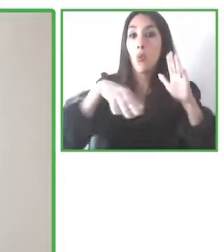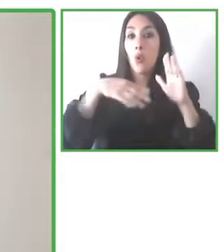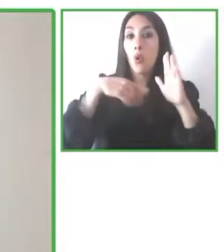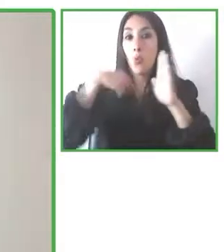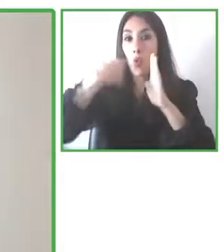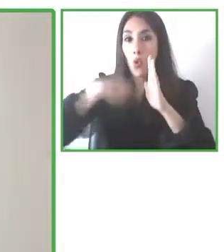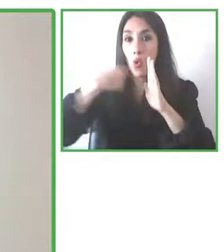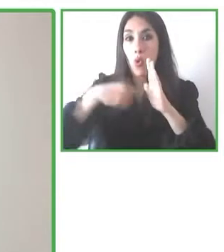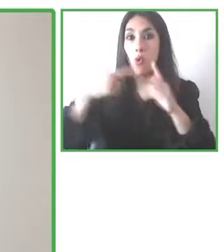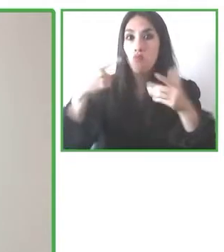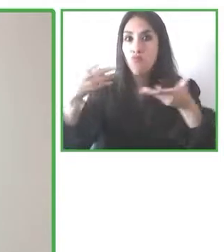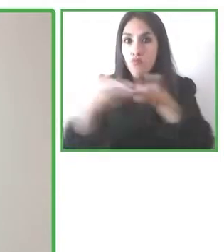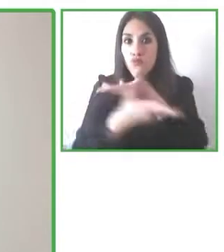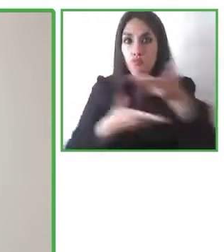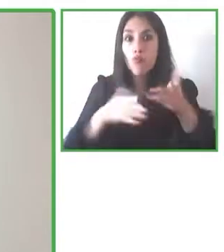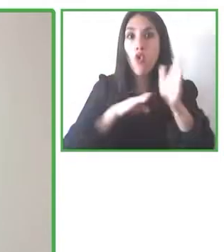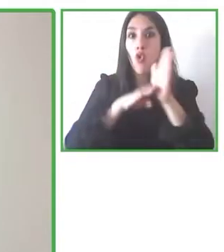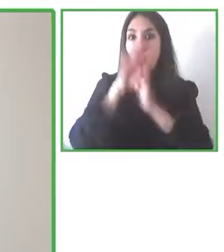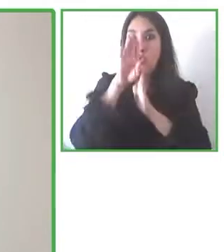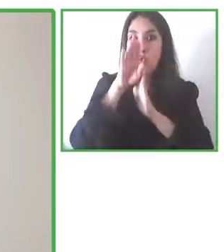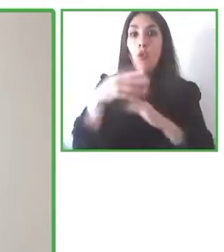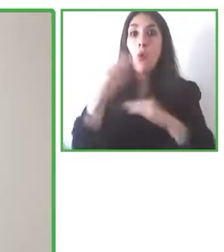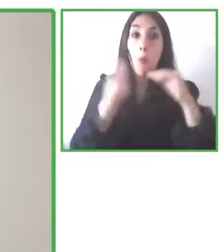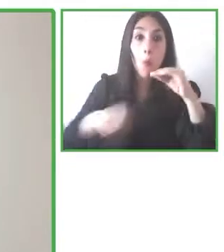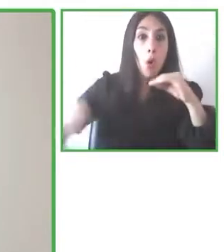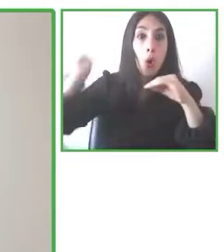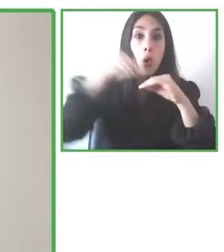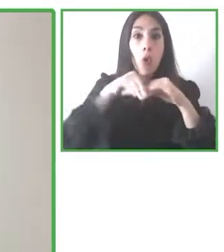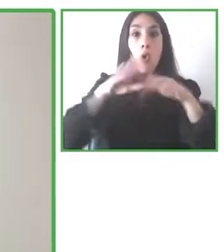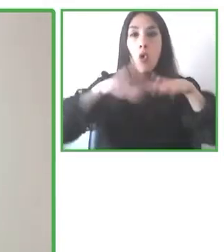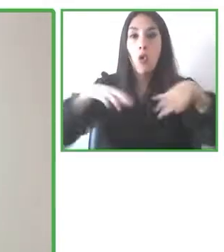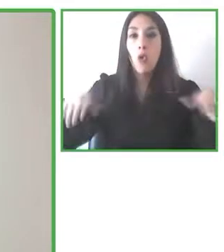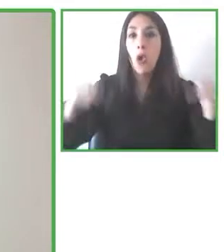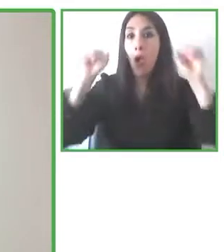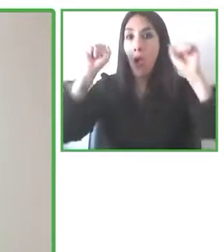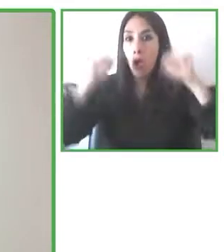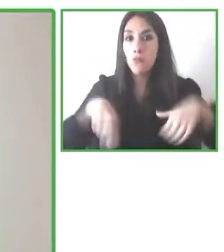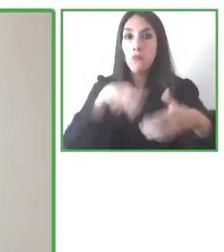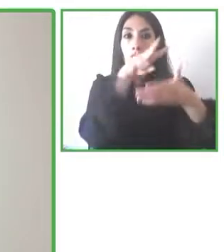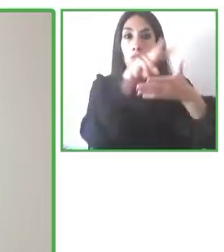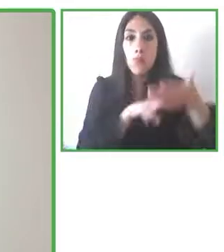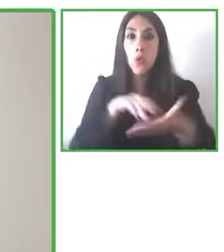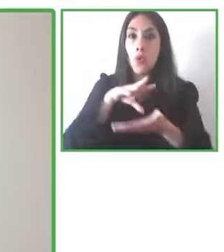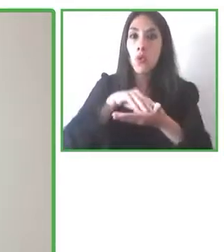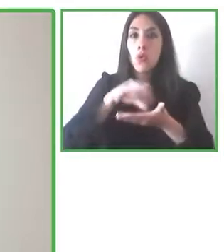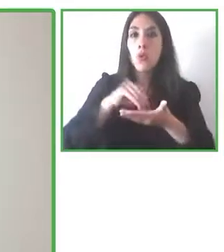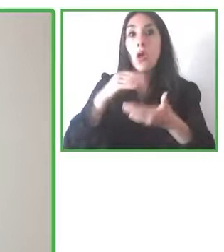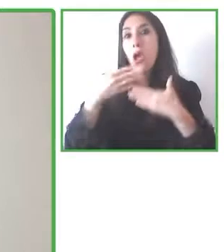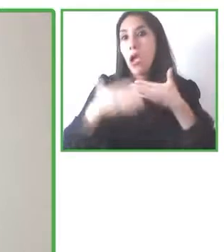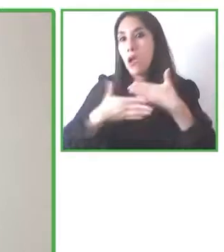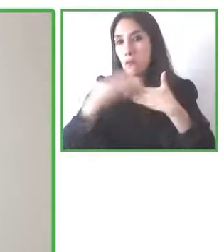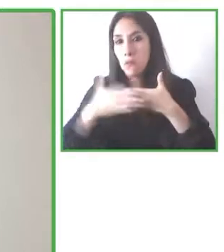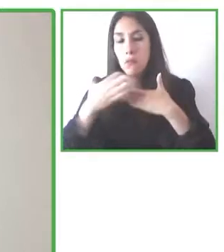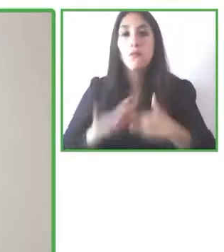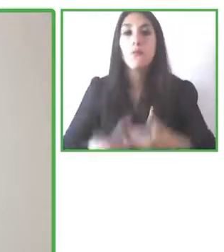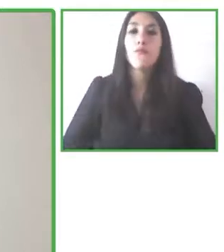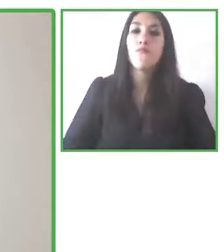más niños, desde luego, se puedan beneficiar de ella. Sin más, vamos a pasar a nuestro siguiente